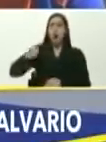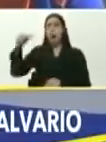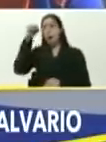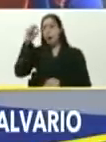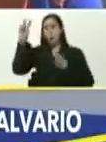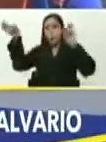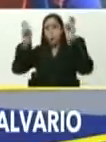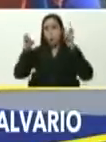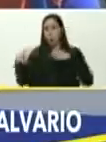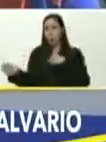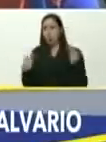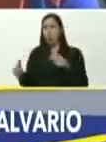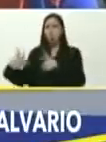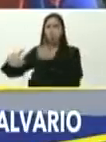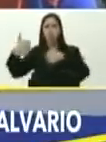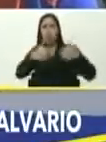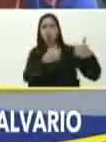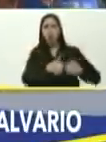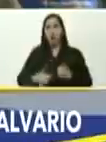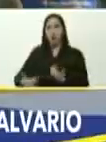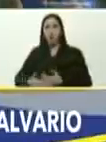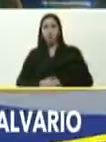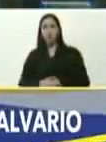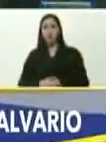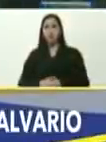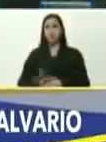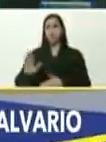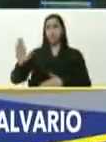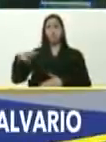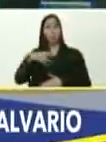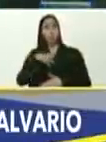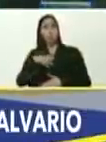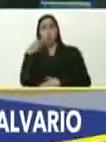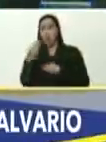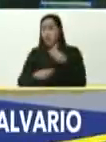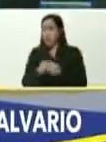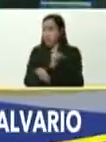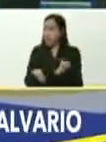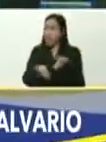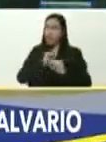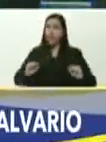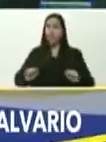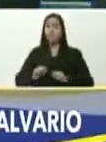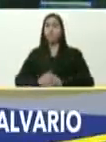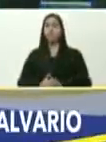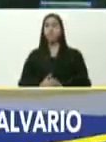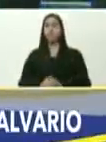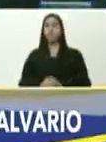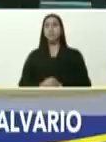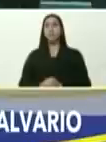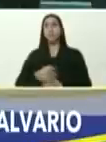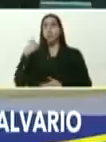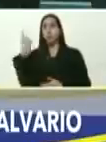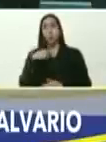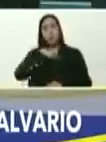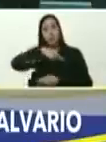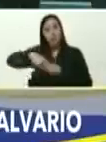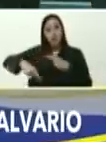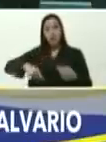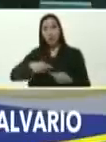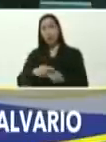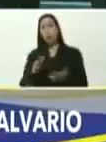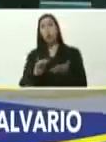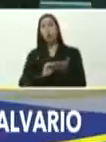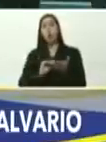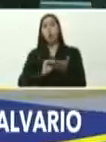todas sus cuñas, discursos, es para prometer, lo que no pueden cumplir, y jamás cumplirán, solo la revolución, es la